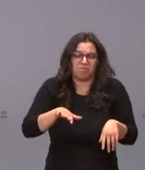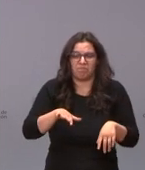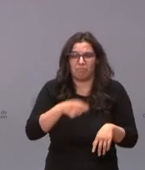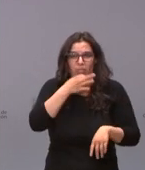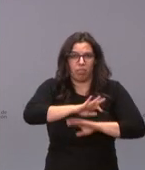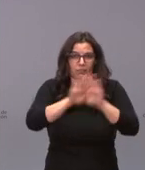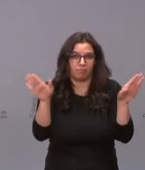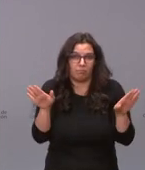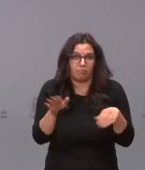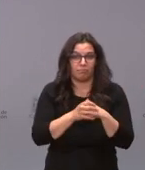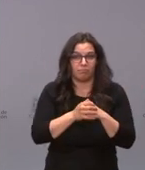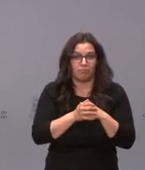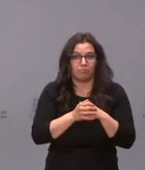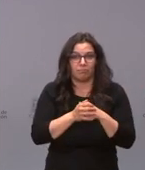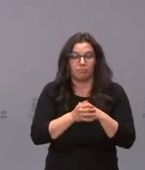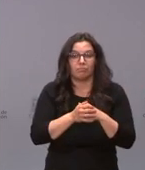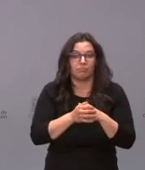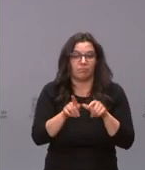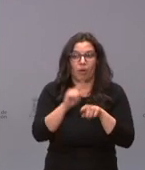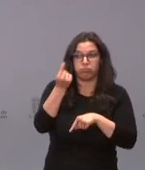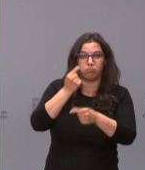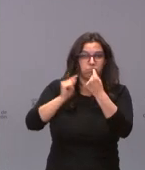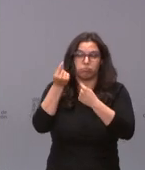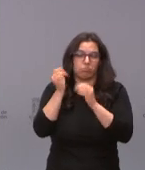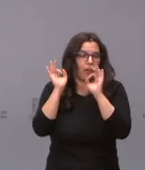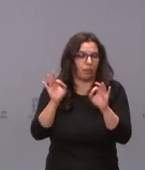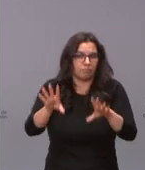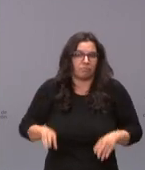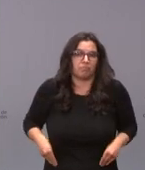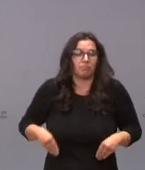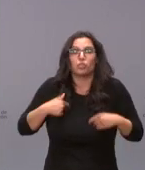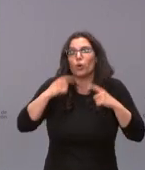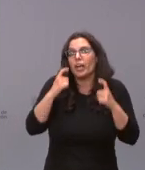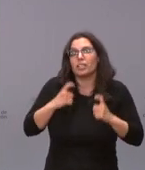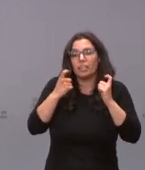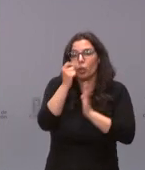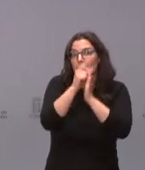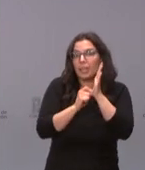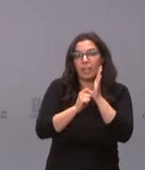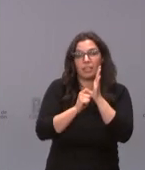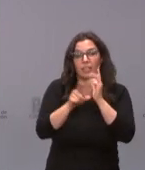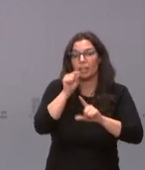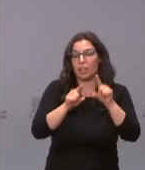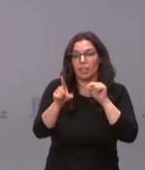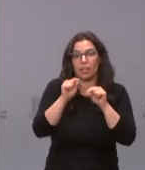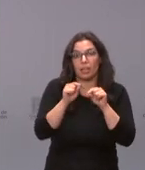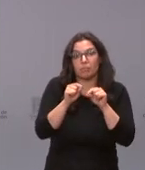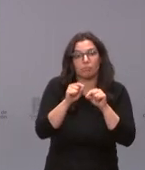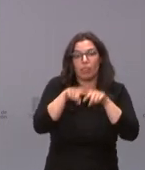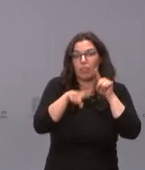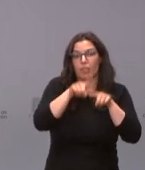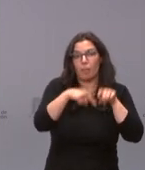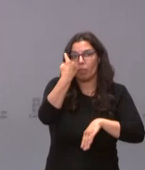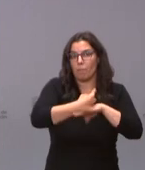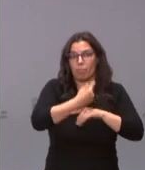decirle que he renunciado a acertar con ninguna de las medidas y lo que hago es intentar lo que hacemos es intentar seguir los números los